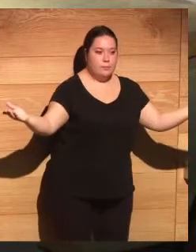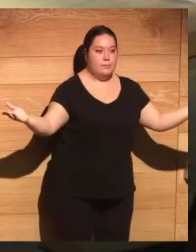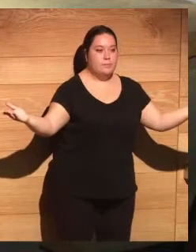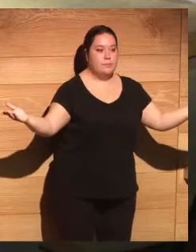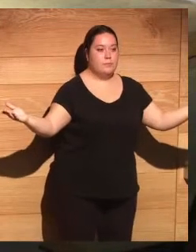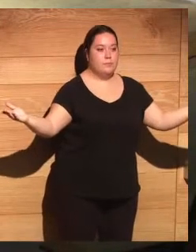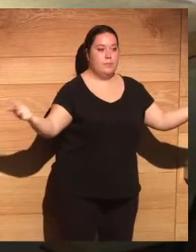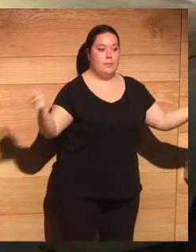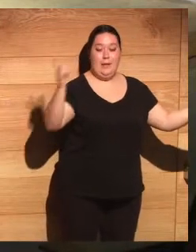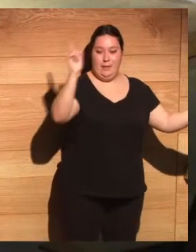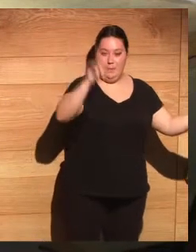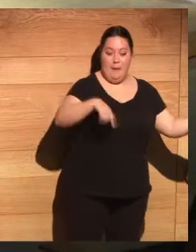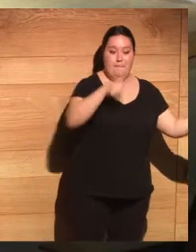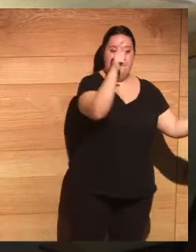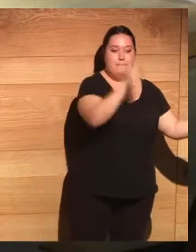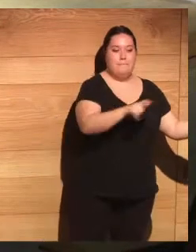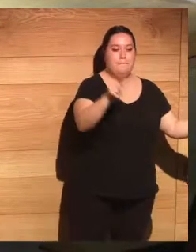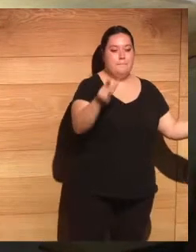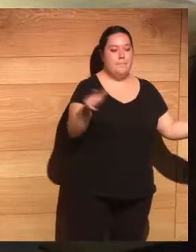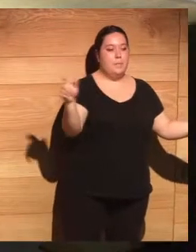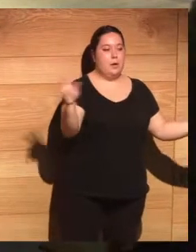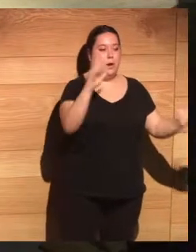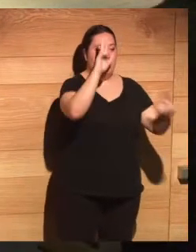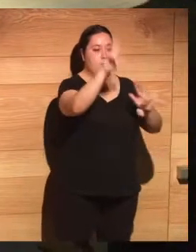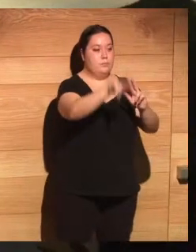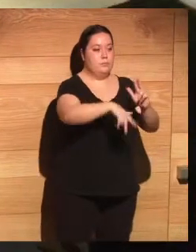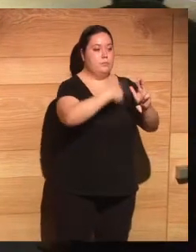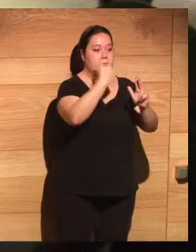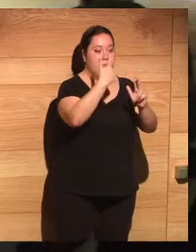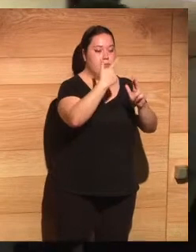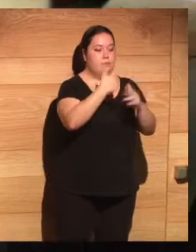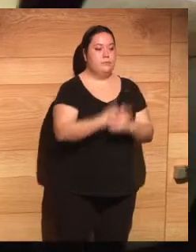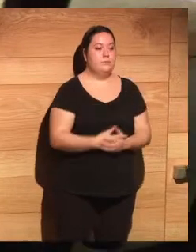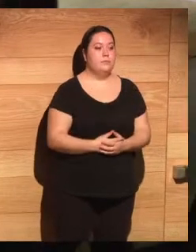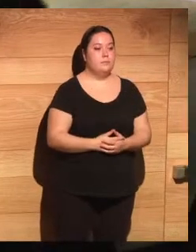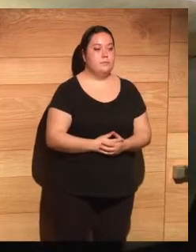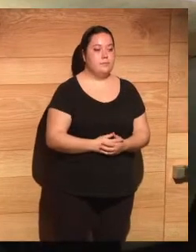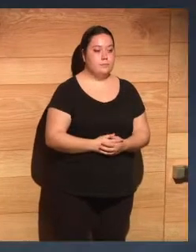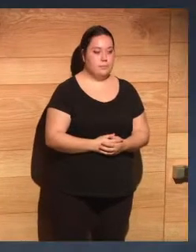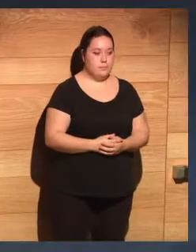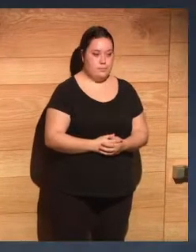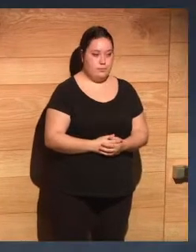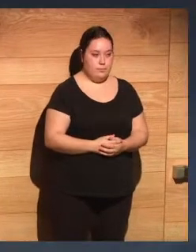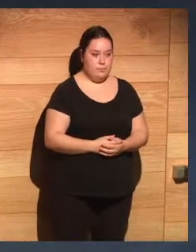y a los que nos están escuchando por la excelente respuesta que me consta que han dado a la convocatoria